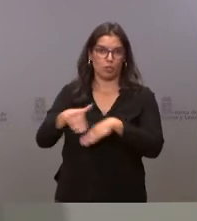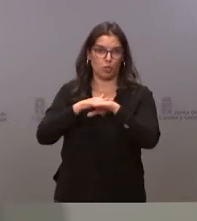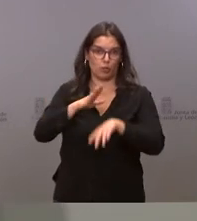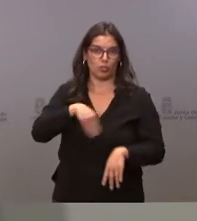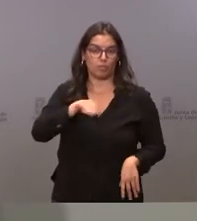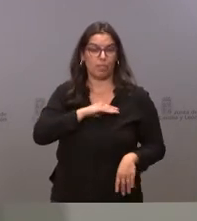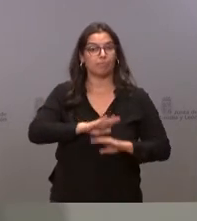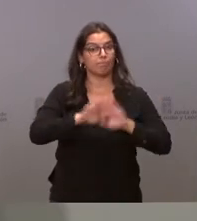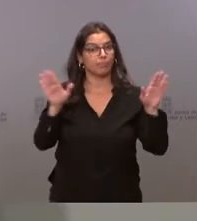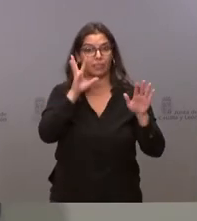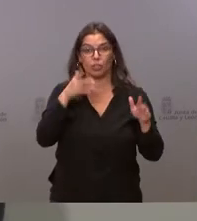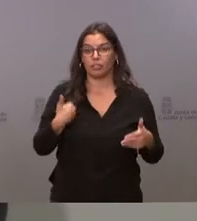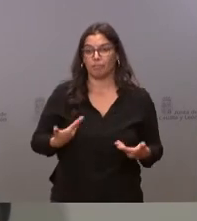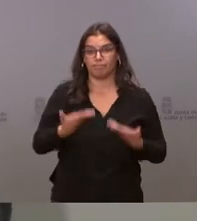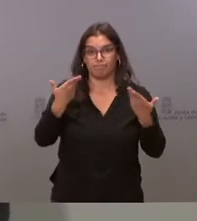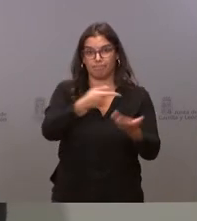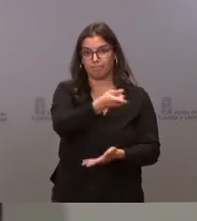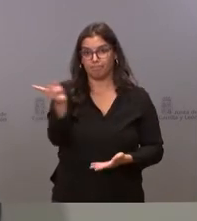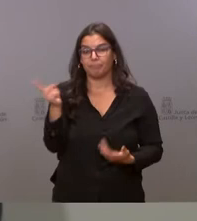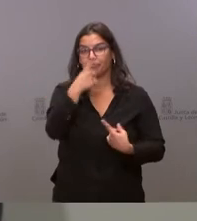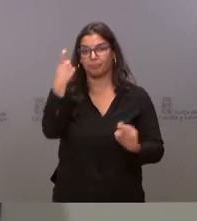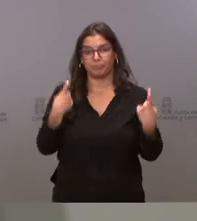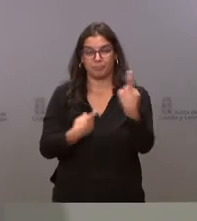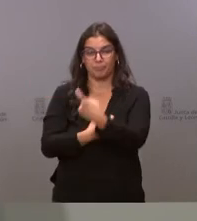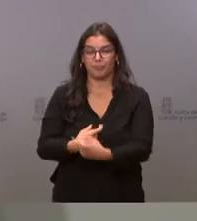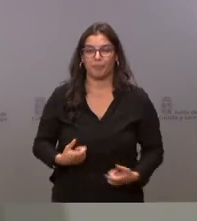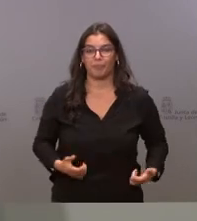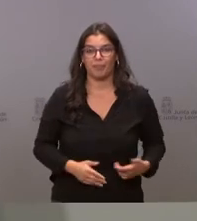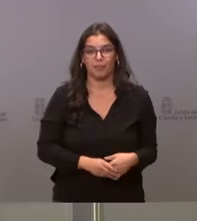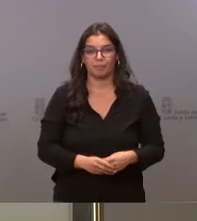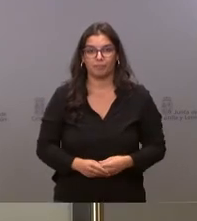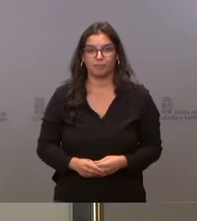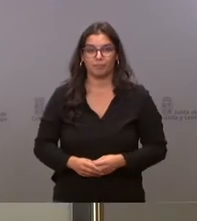Sin más quedamos a su disposición para las preguntas que nos quieran hacer.